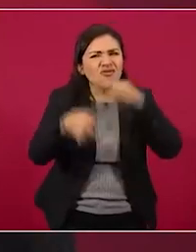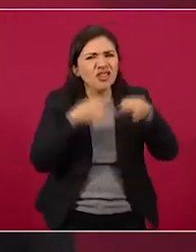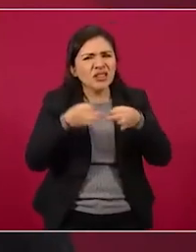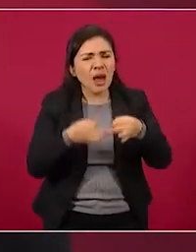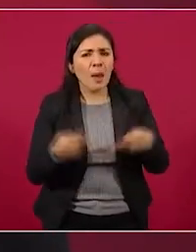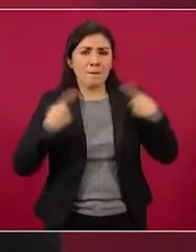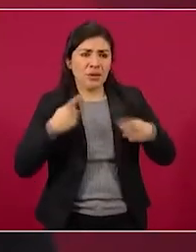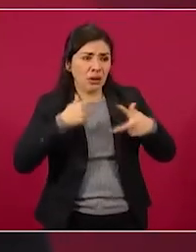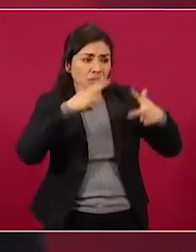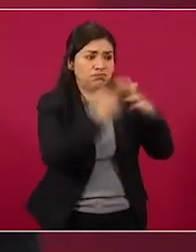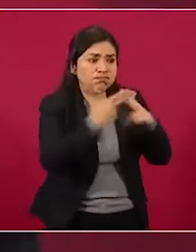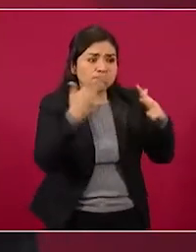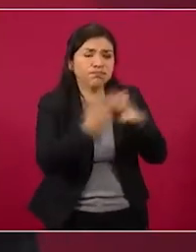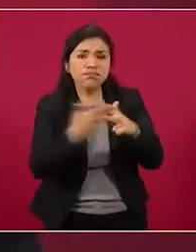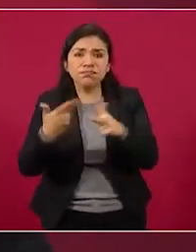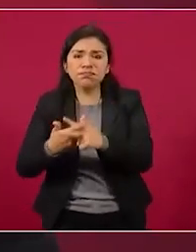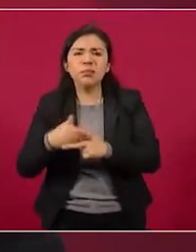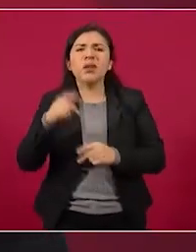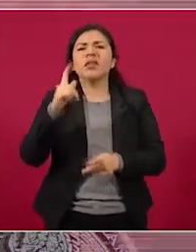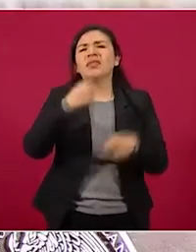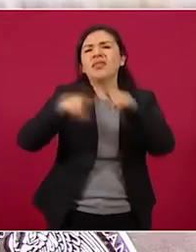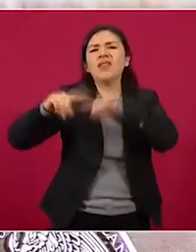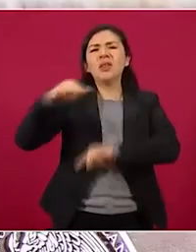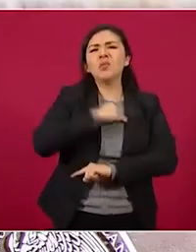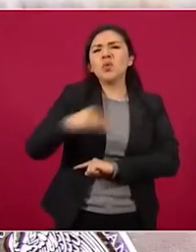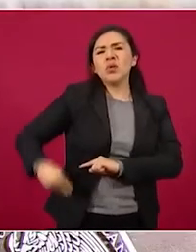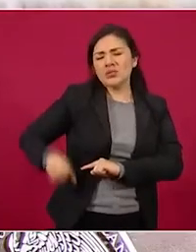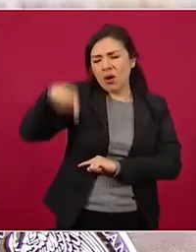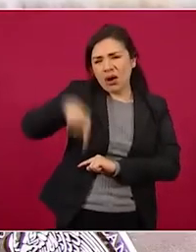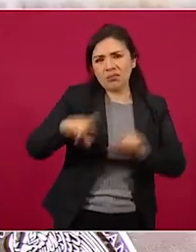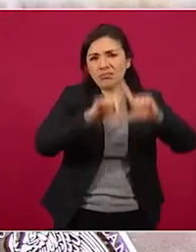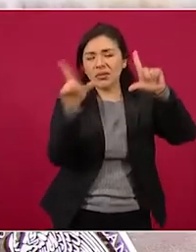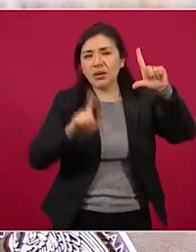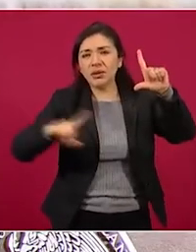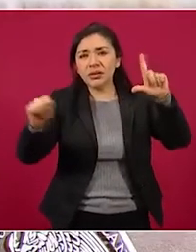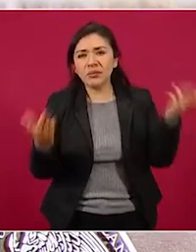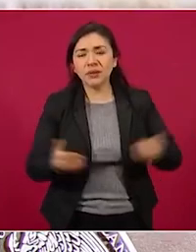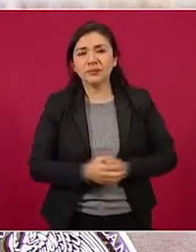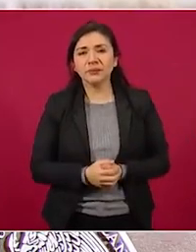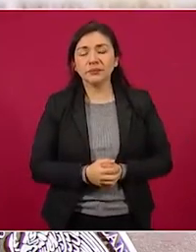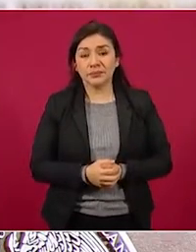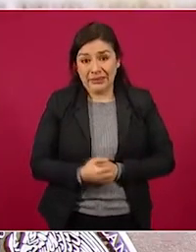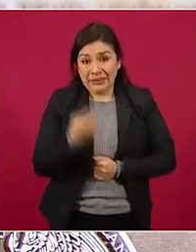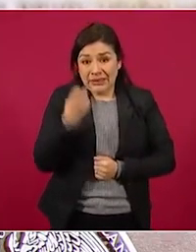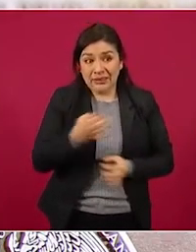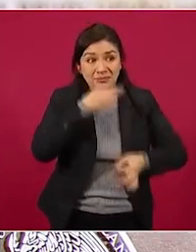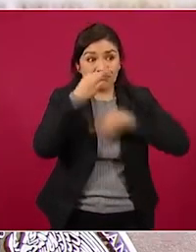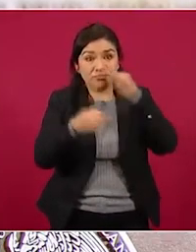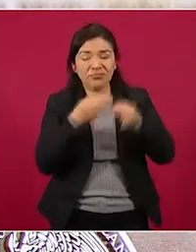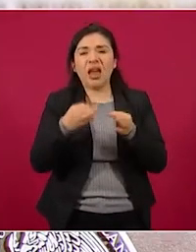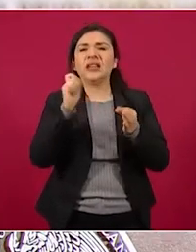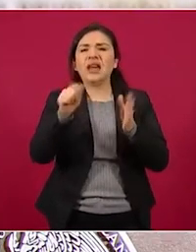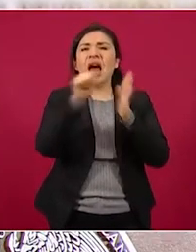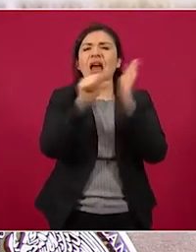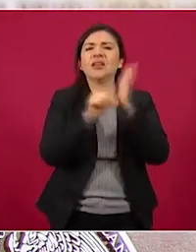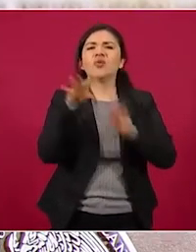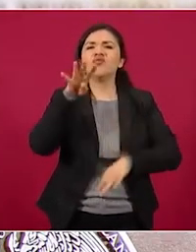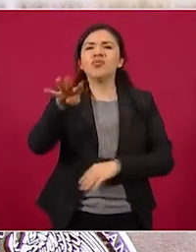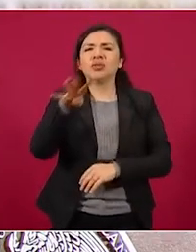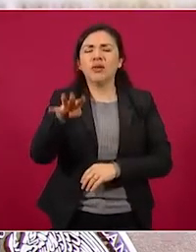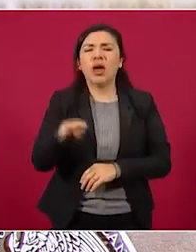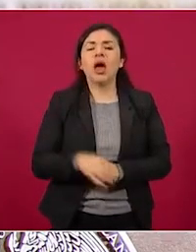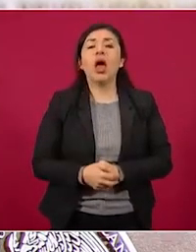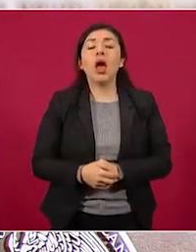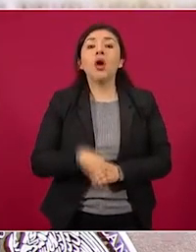los asesinatos de periodistas en los municipios de la República. Según los datos de artículo 19, de los